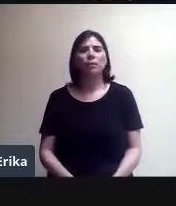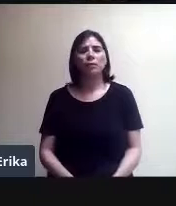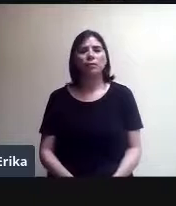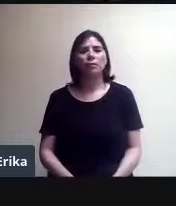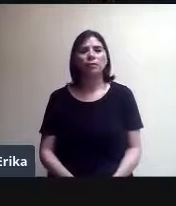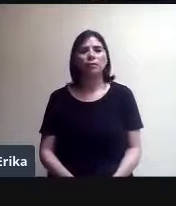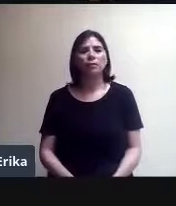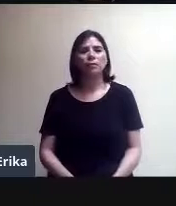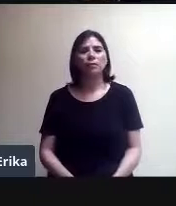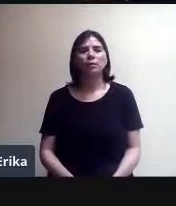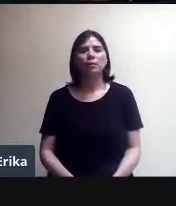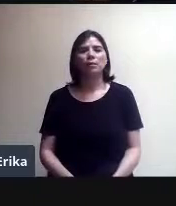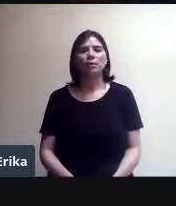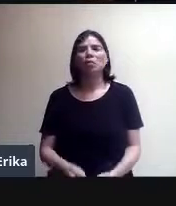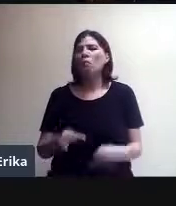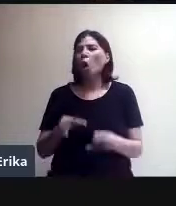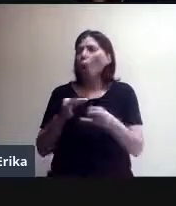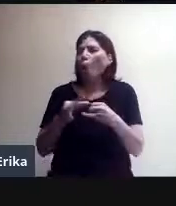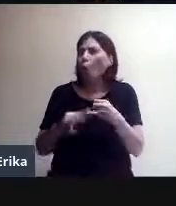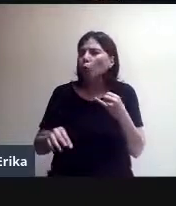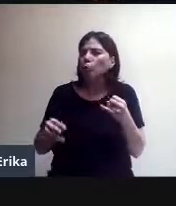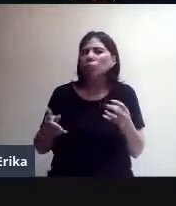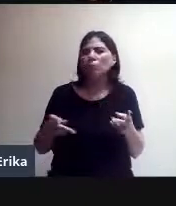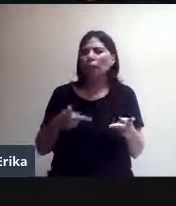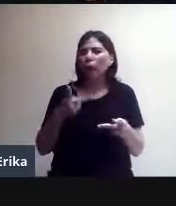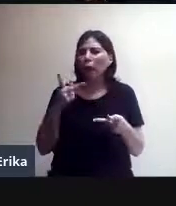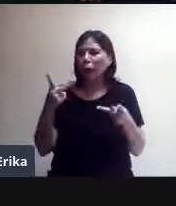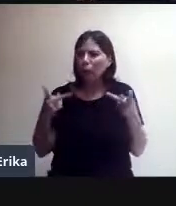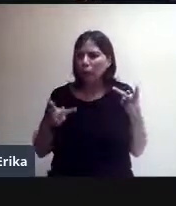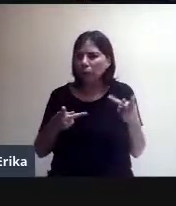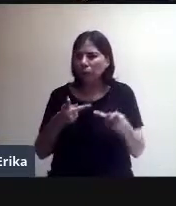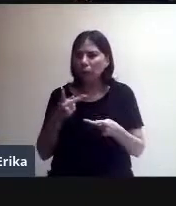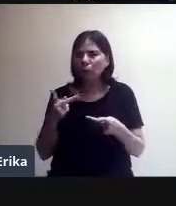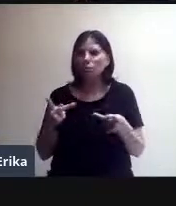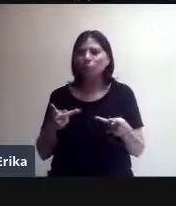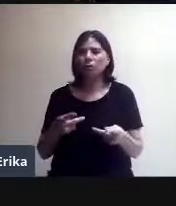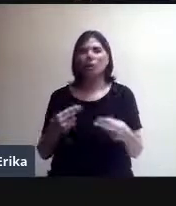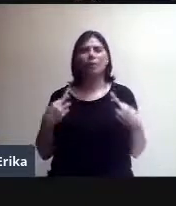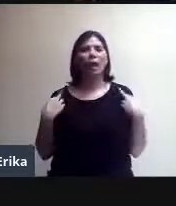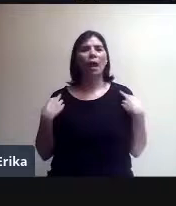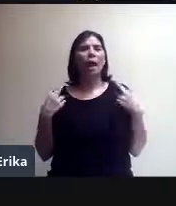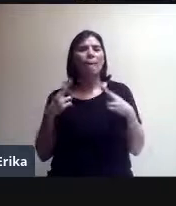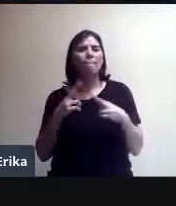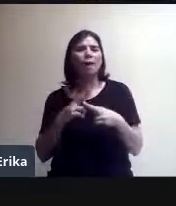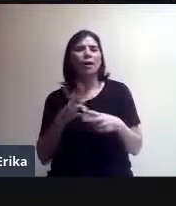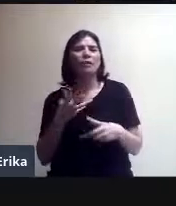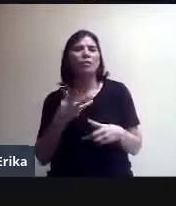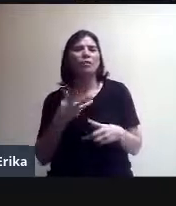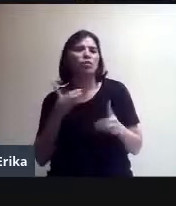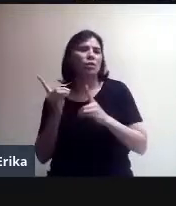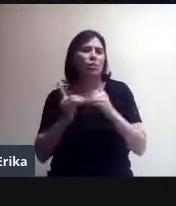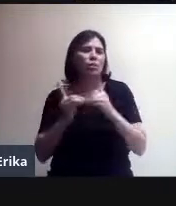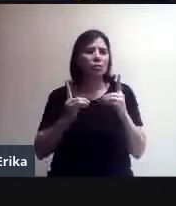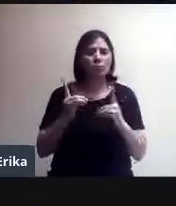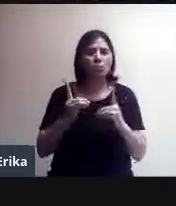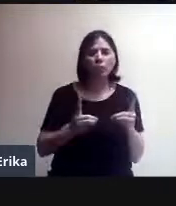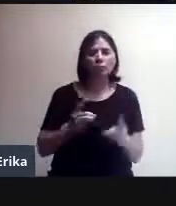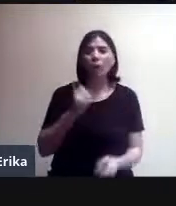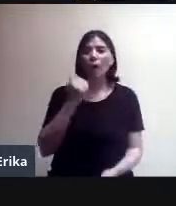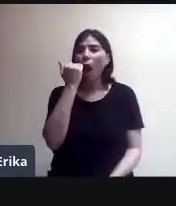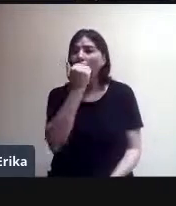por abordar la última pregunta, hay maestros que tienen dudas si un alumno puede poner